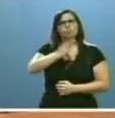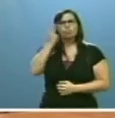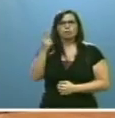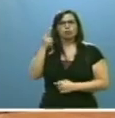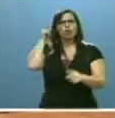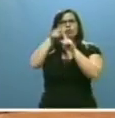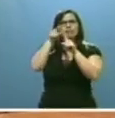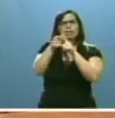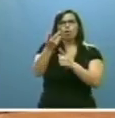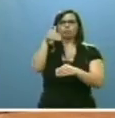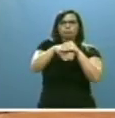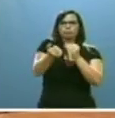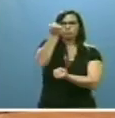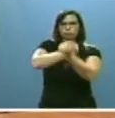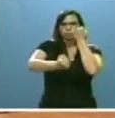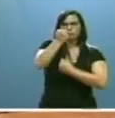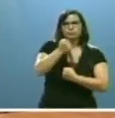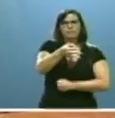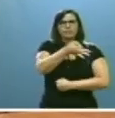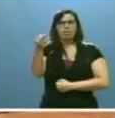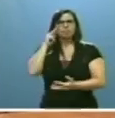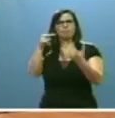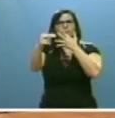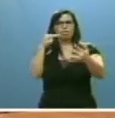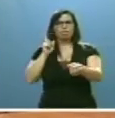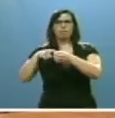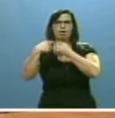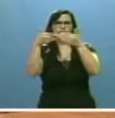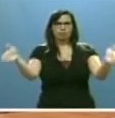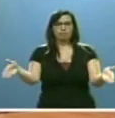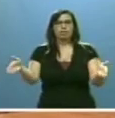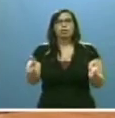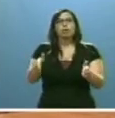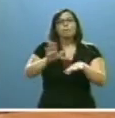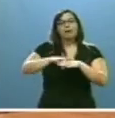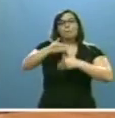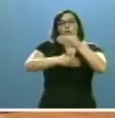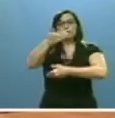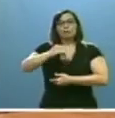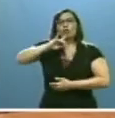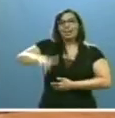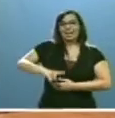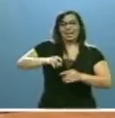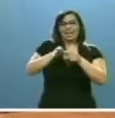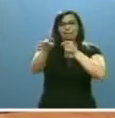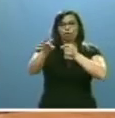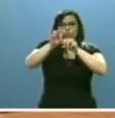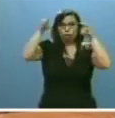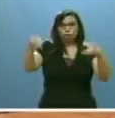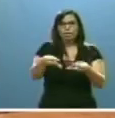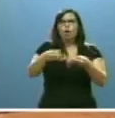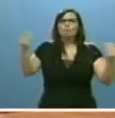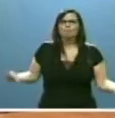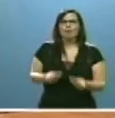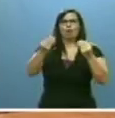la austeridad, la eficacia, la transparencia y la participación, que extienda los procedimientos electrónicos y consolide la interoperabilidad,